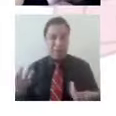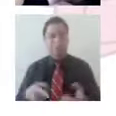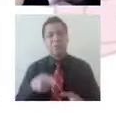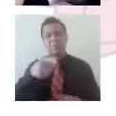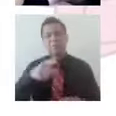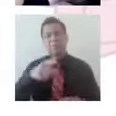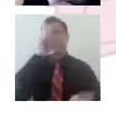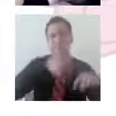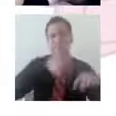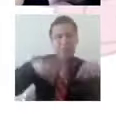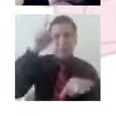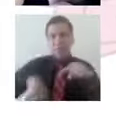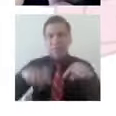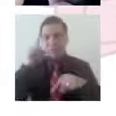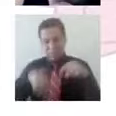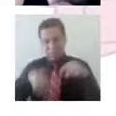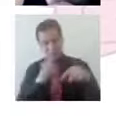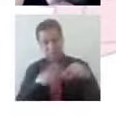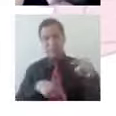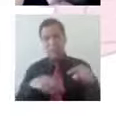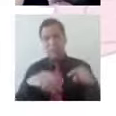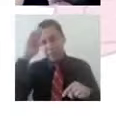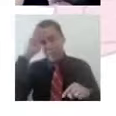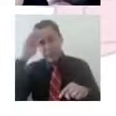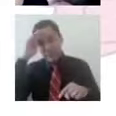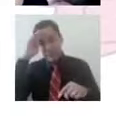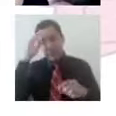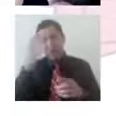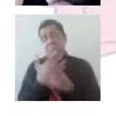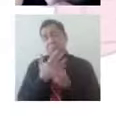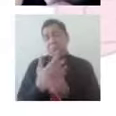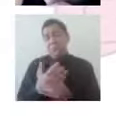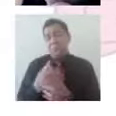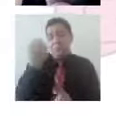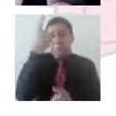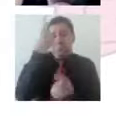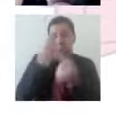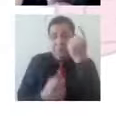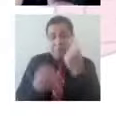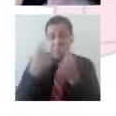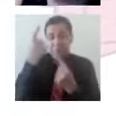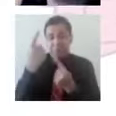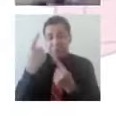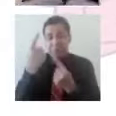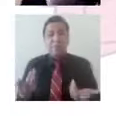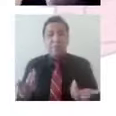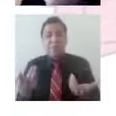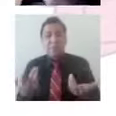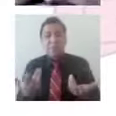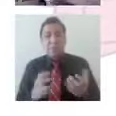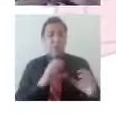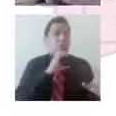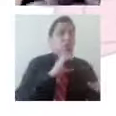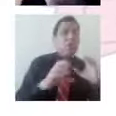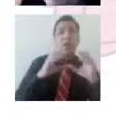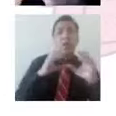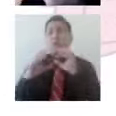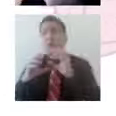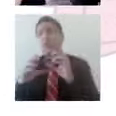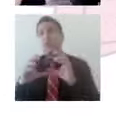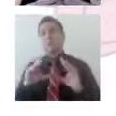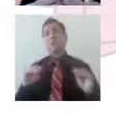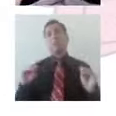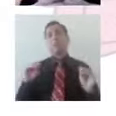han relacionado tanto la salud mental como la comunicación en nuestro mundo psicosocial, que va a ser nuestros grupos inmediatos, nuestros mundos